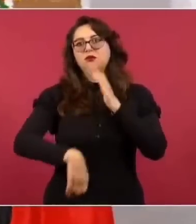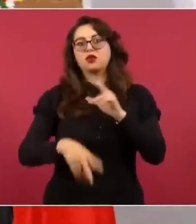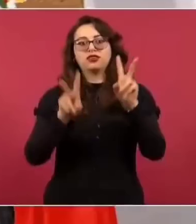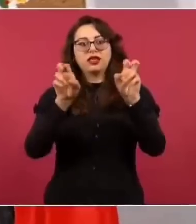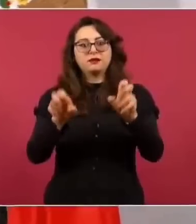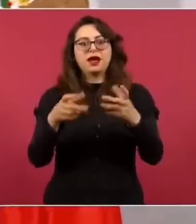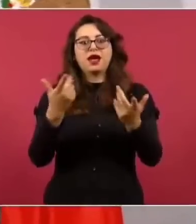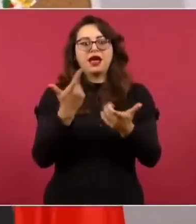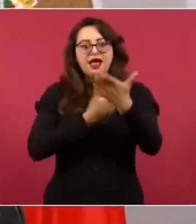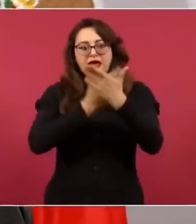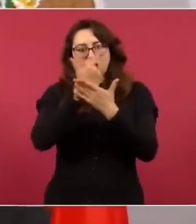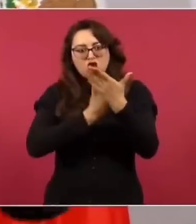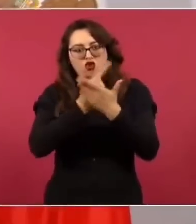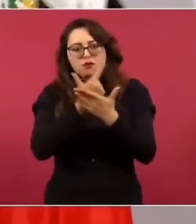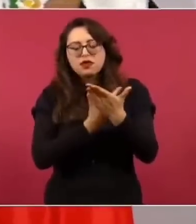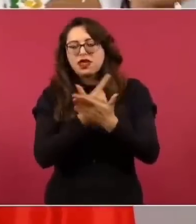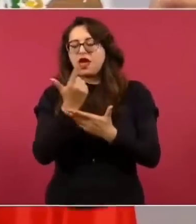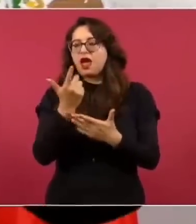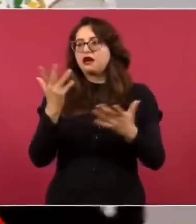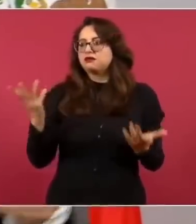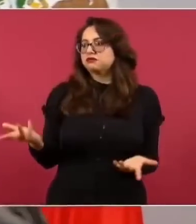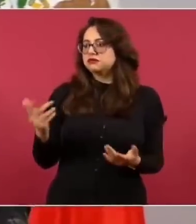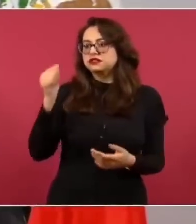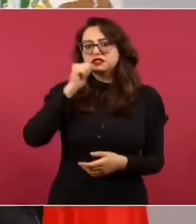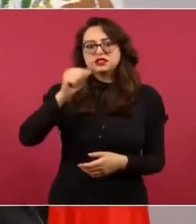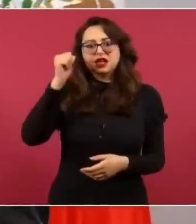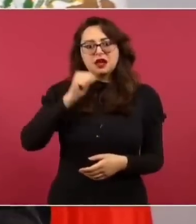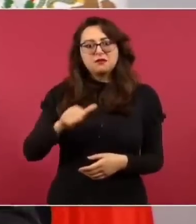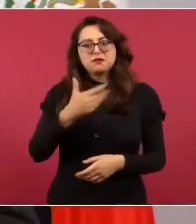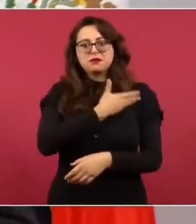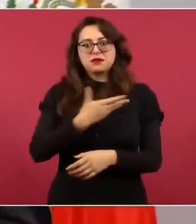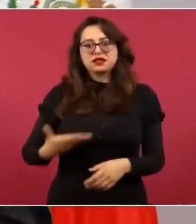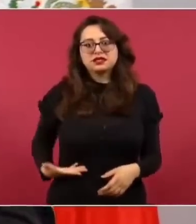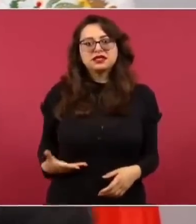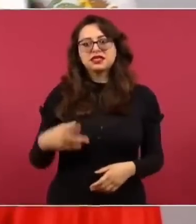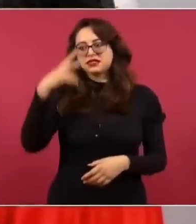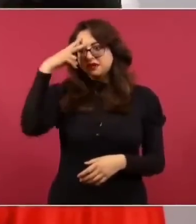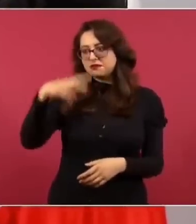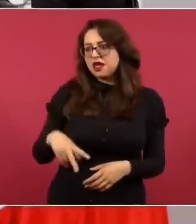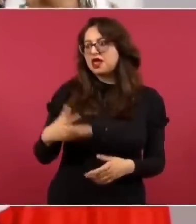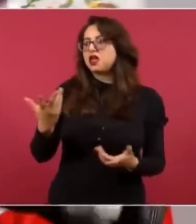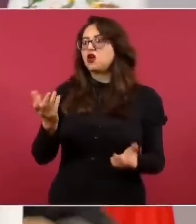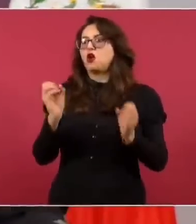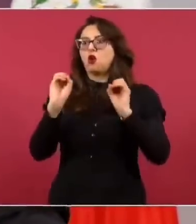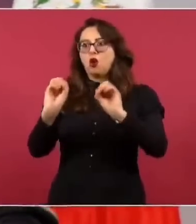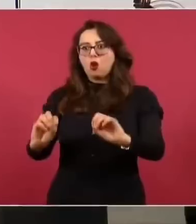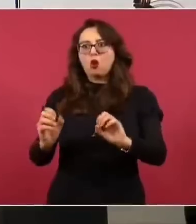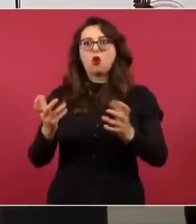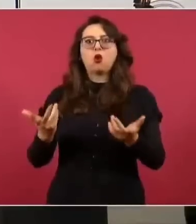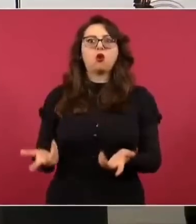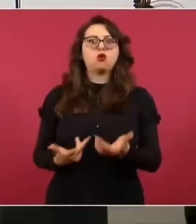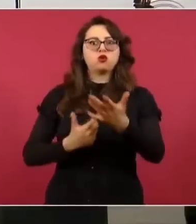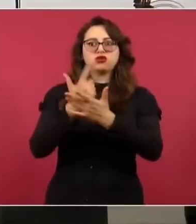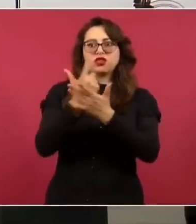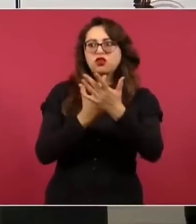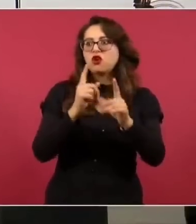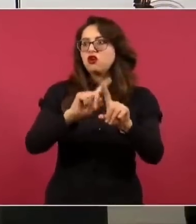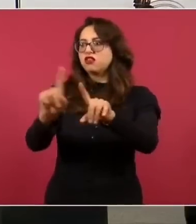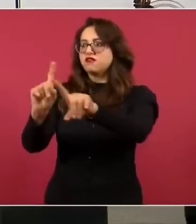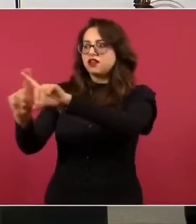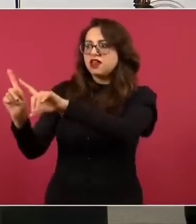Los presidentes de México de aquel entonces salían en la portada,